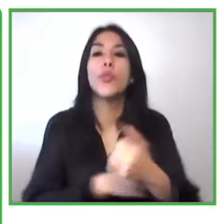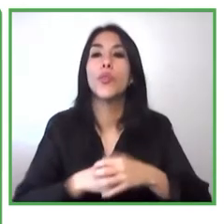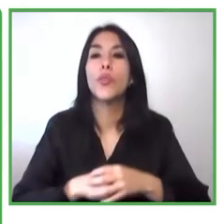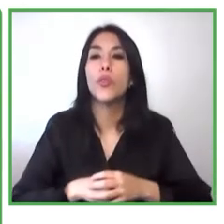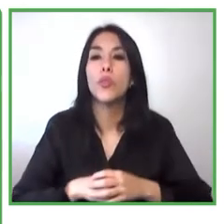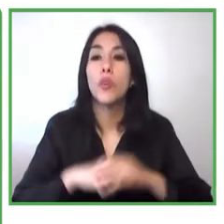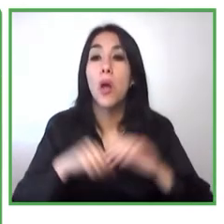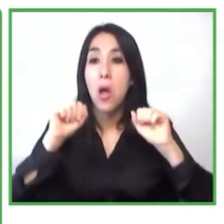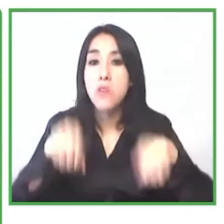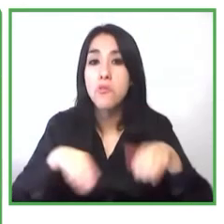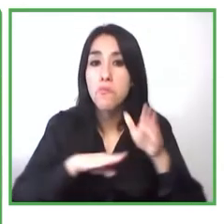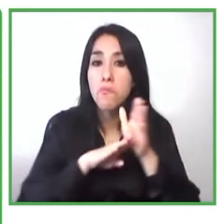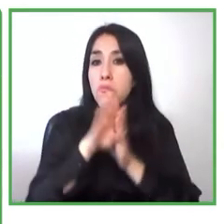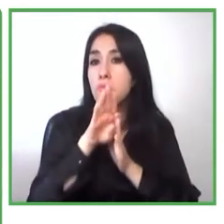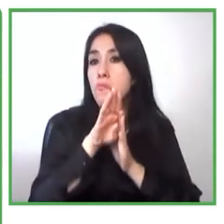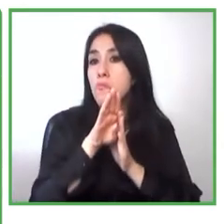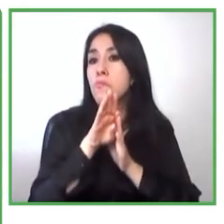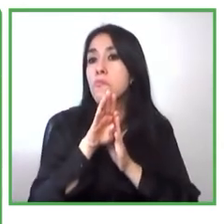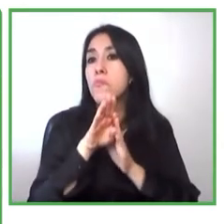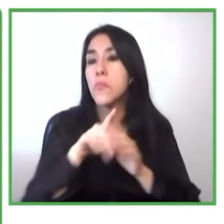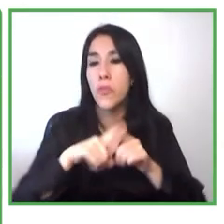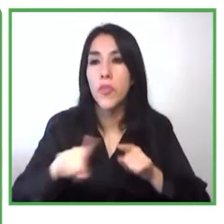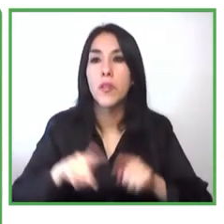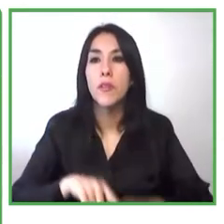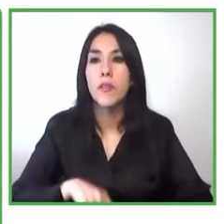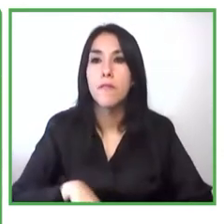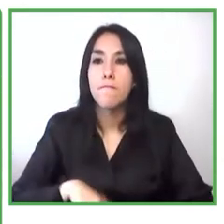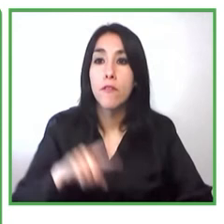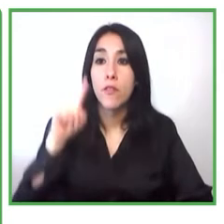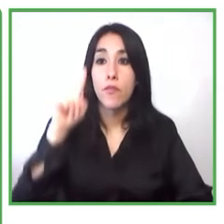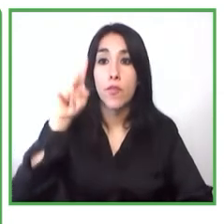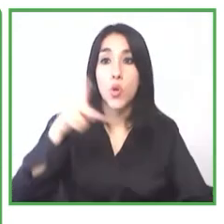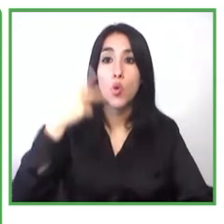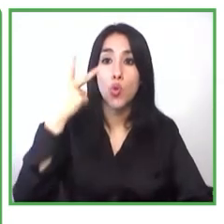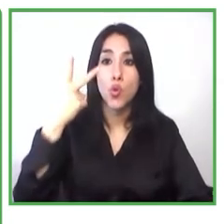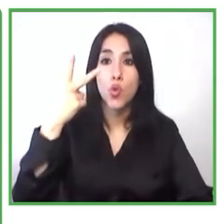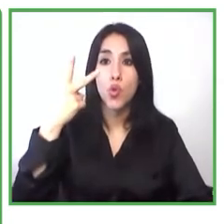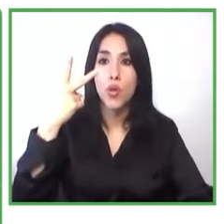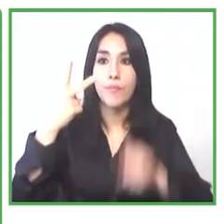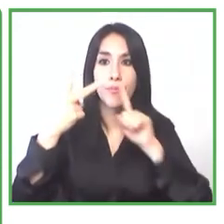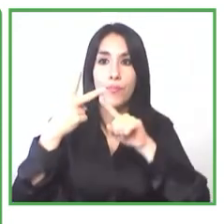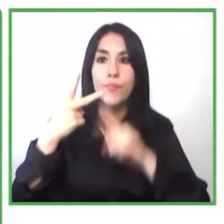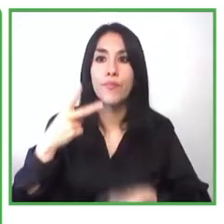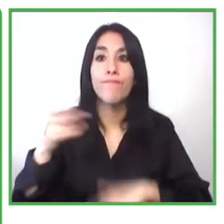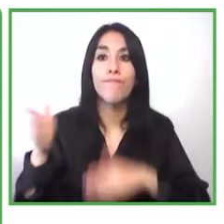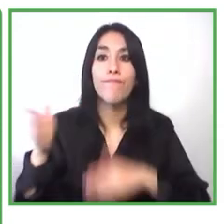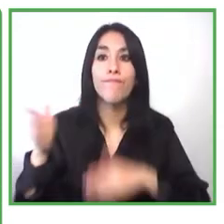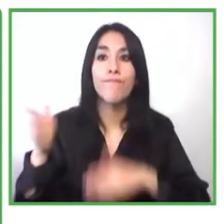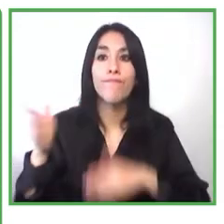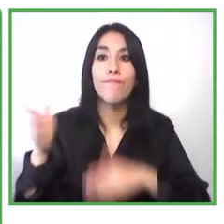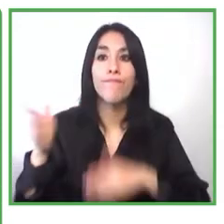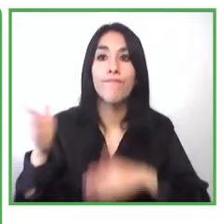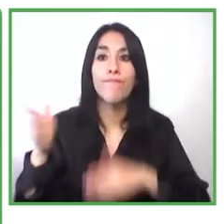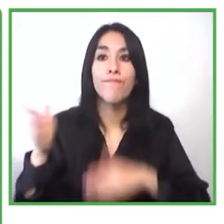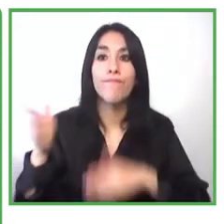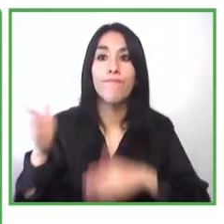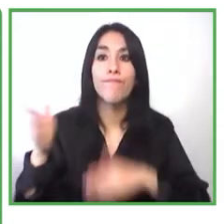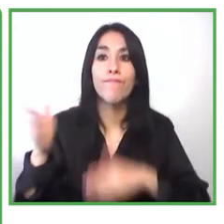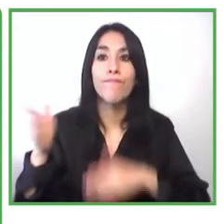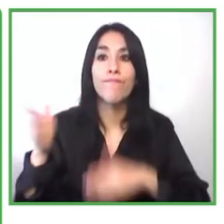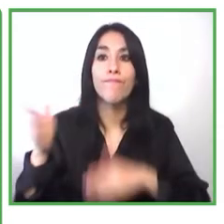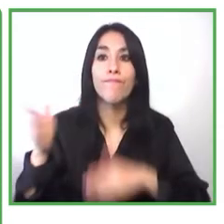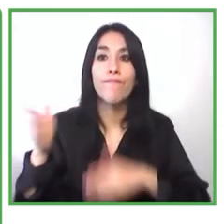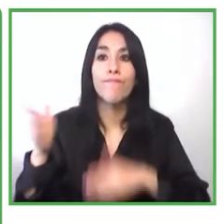en la etapa 2 tal como les comenté desarrollamos herramientas para ello en Chile